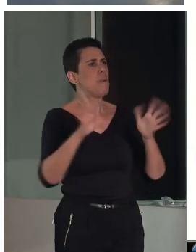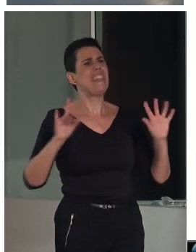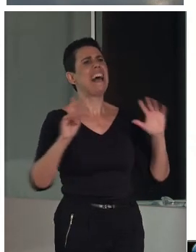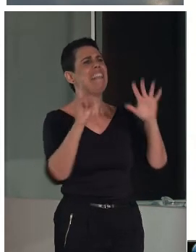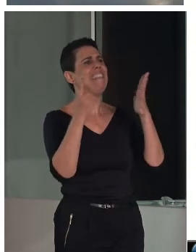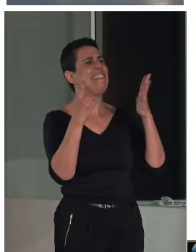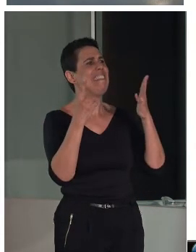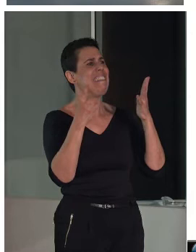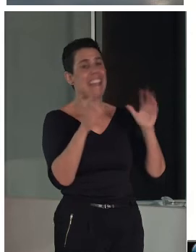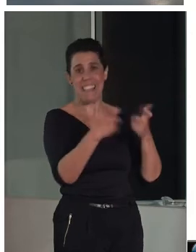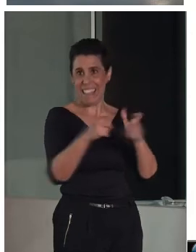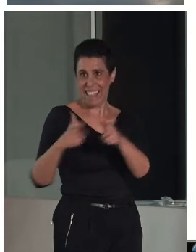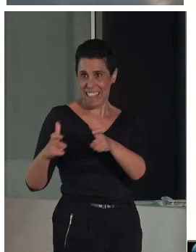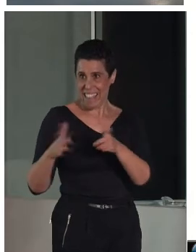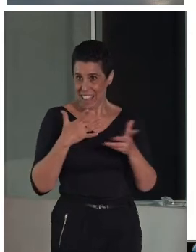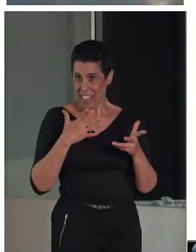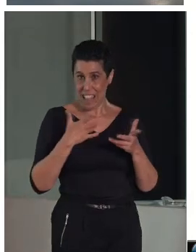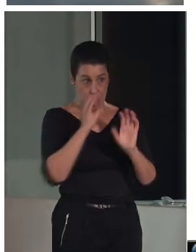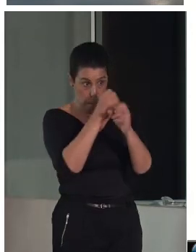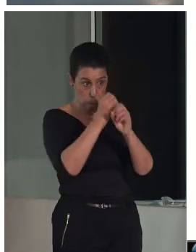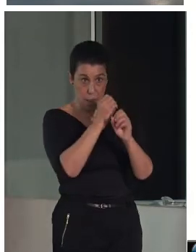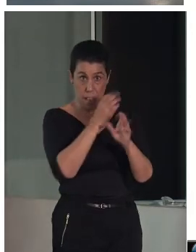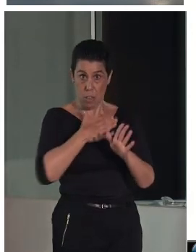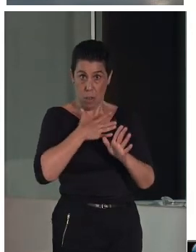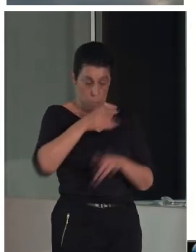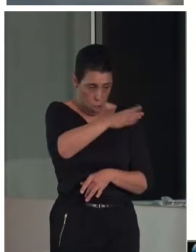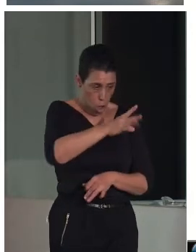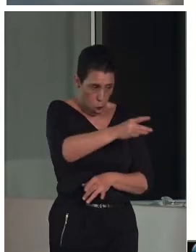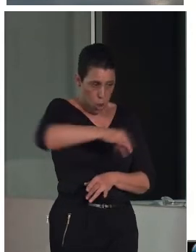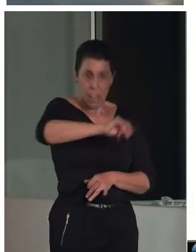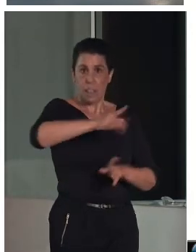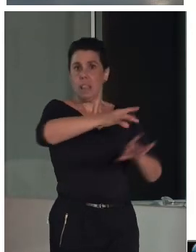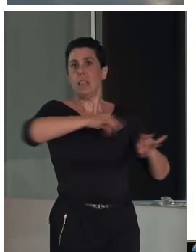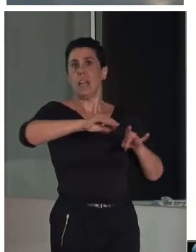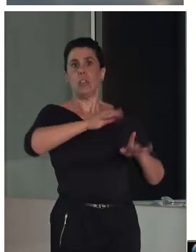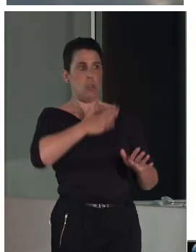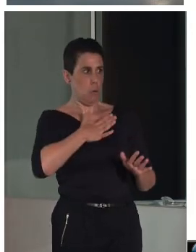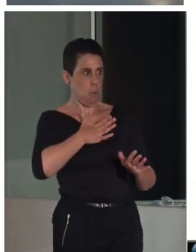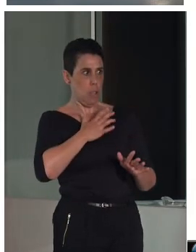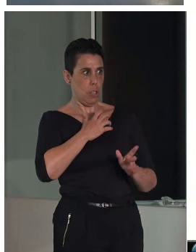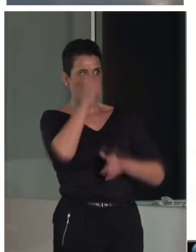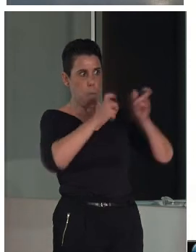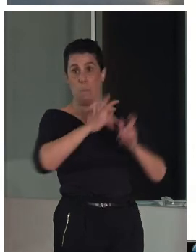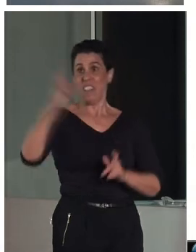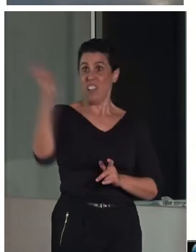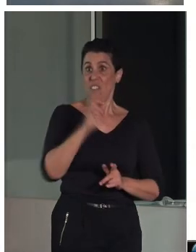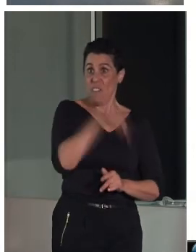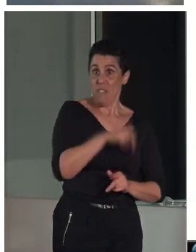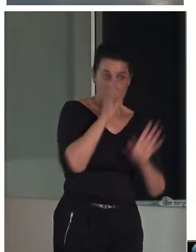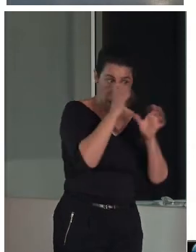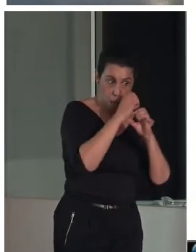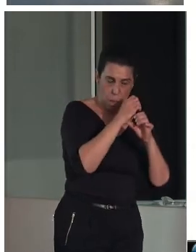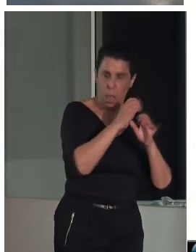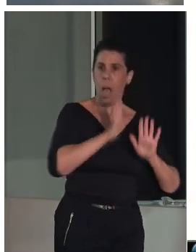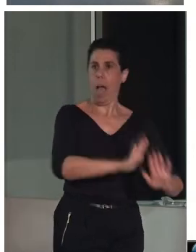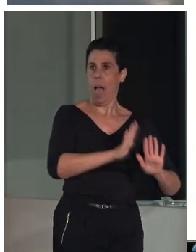en territorio rural, en nuestro territorio, con la condición de que la gente que viene a investigar se quedara a vivir. Esa era nuestra condición. Nos